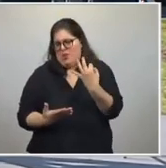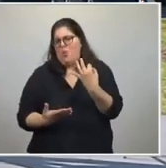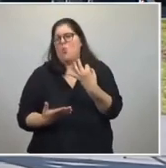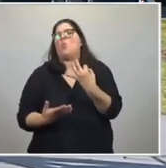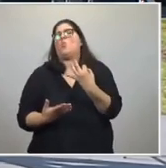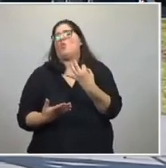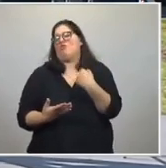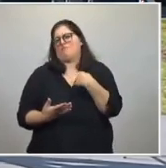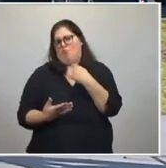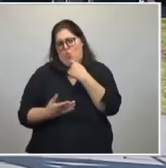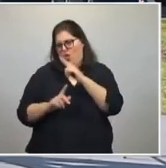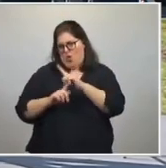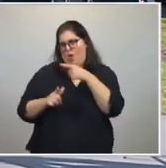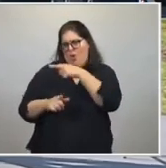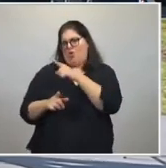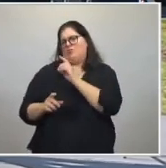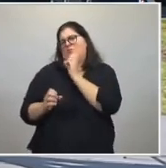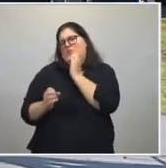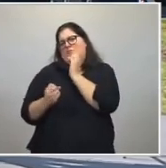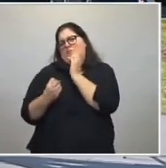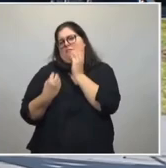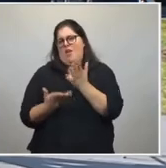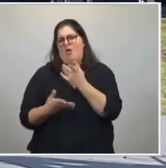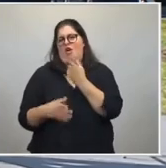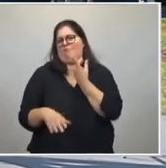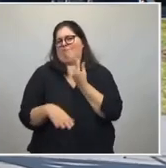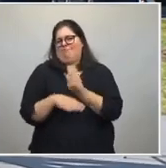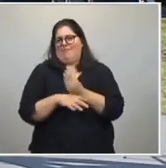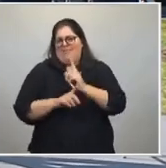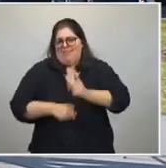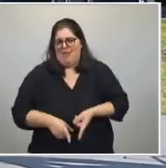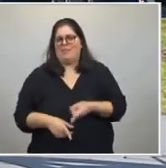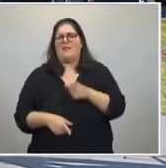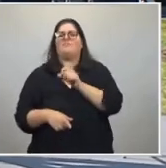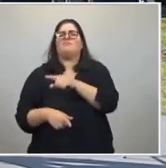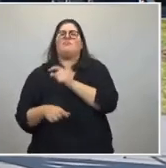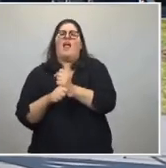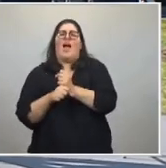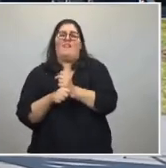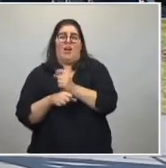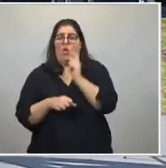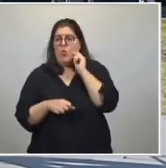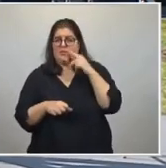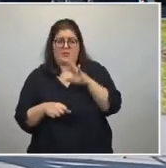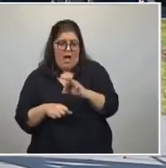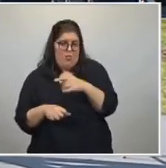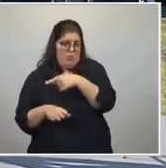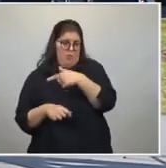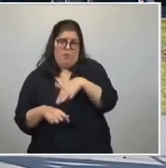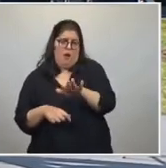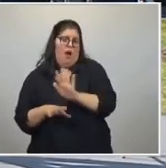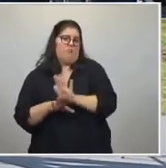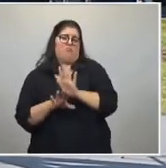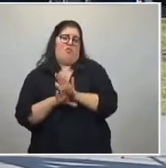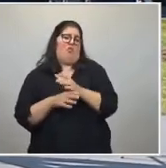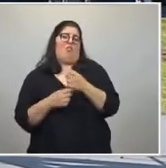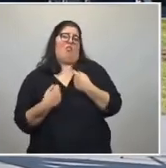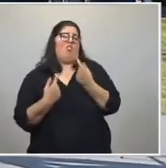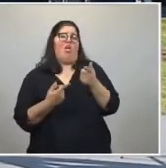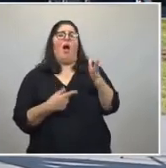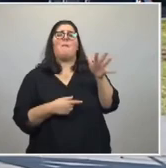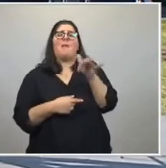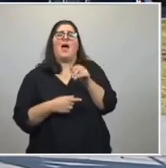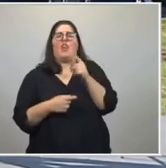Sin dudas va a ser mucho mejor. No tengan dudas que el trabajo de Gustavo va a hacer brillar definitivamente a